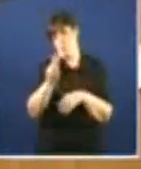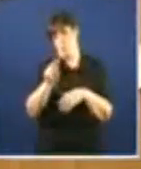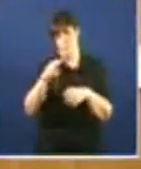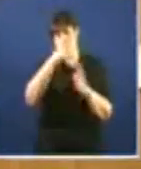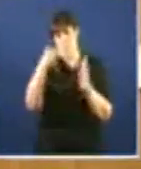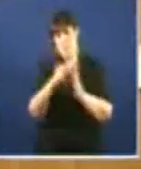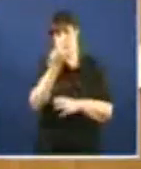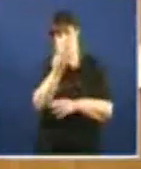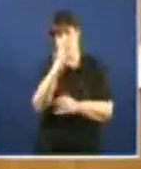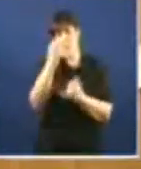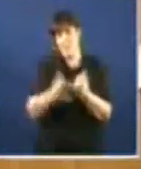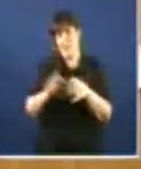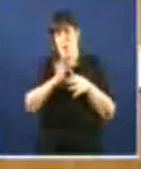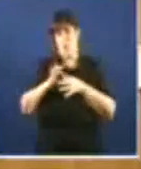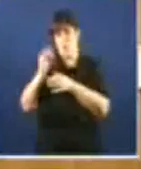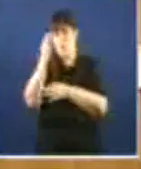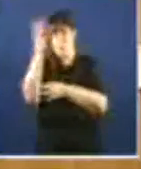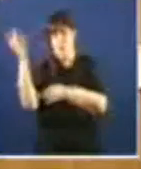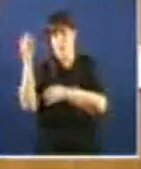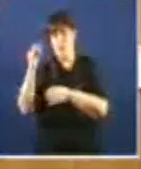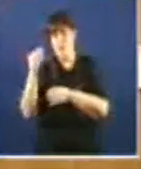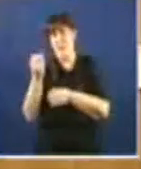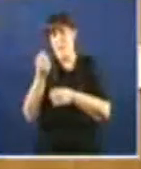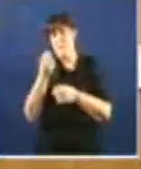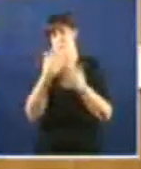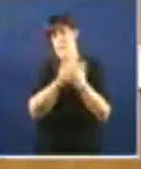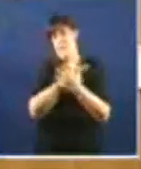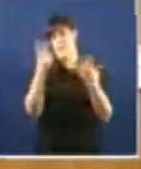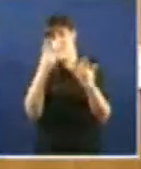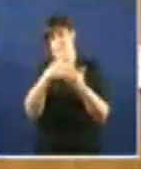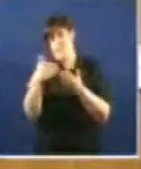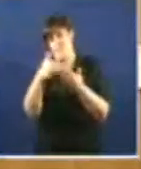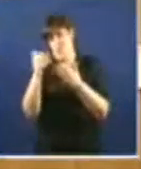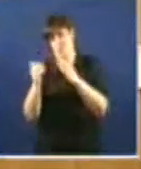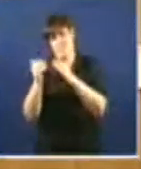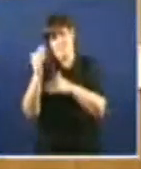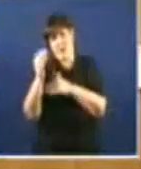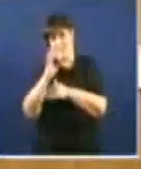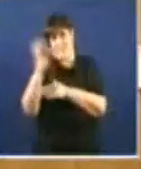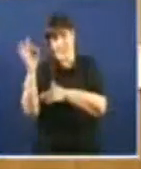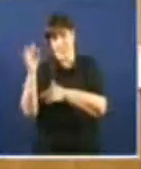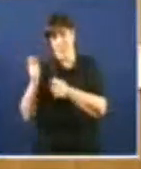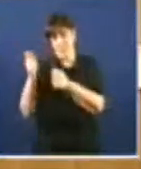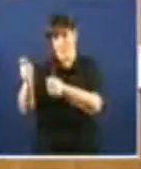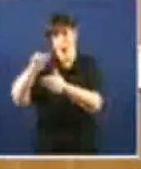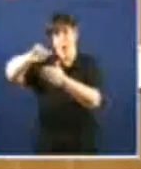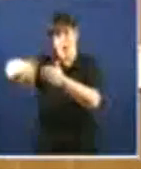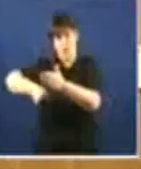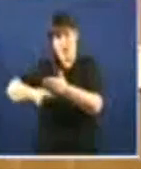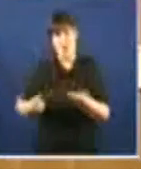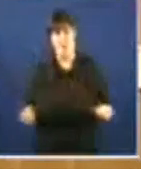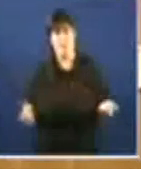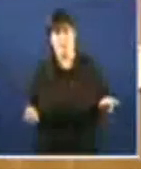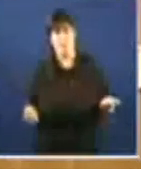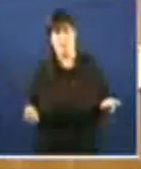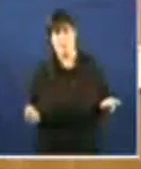por un importe de aza 7.526.764 euros. Un contrato que se